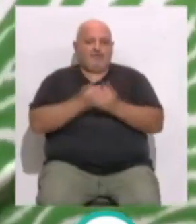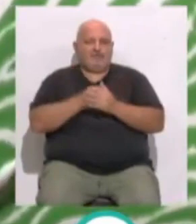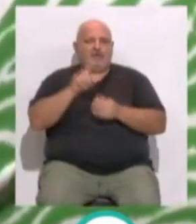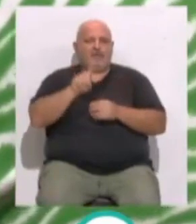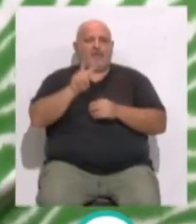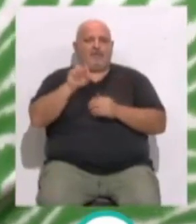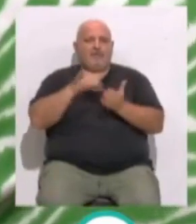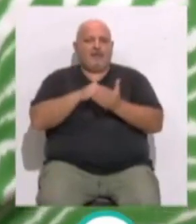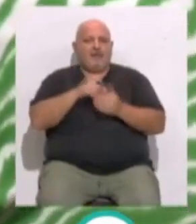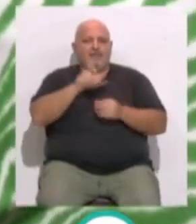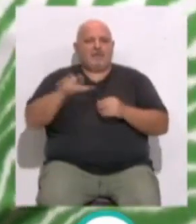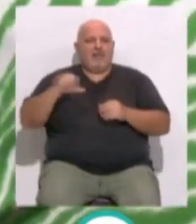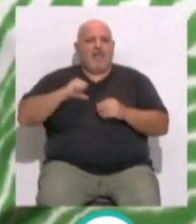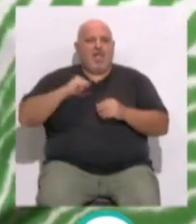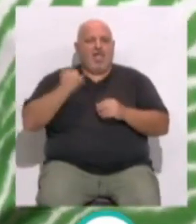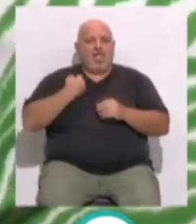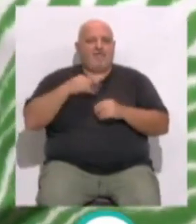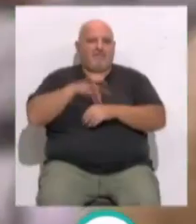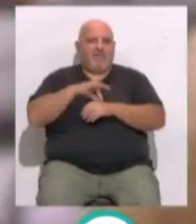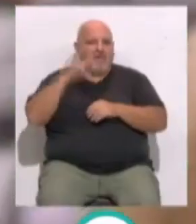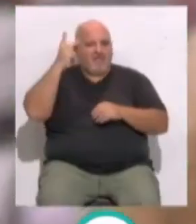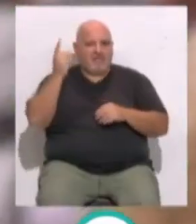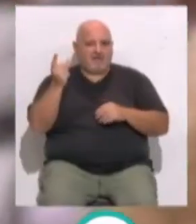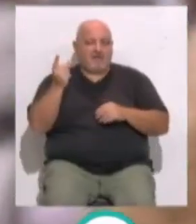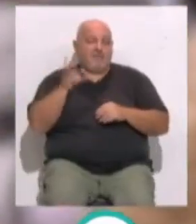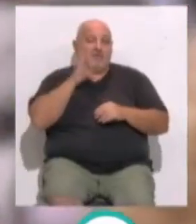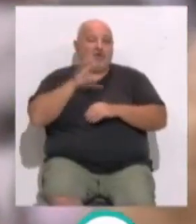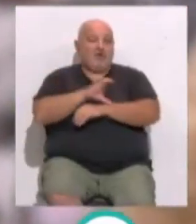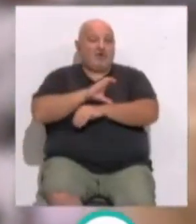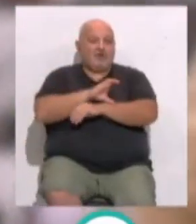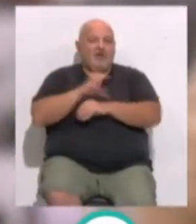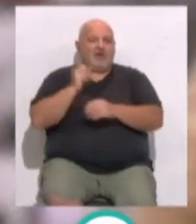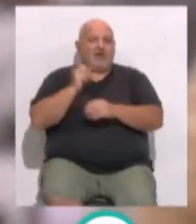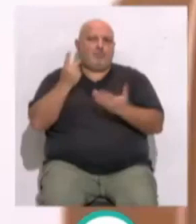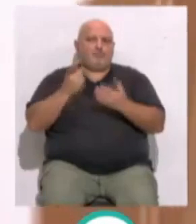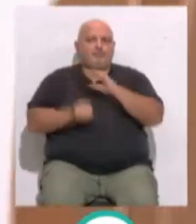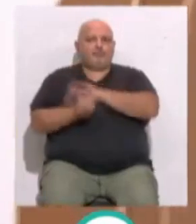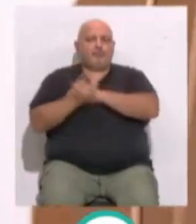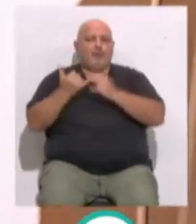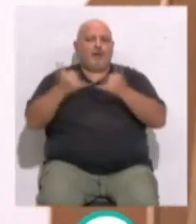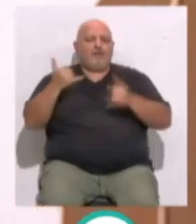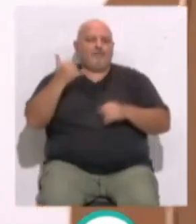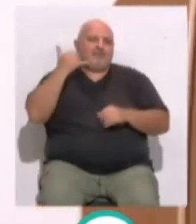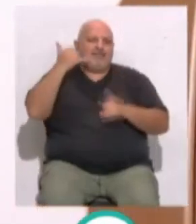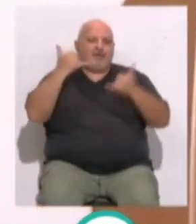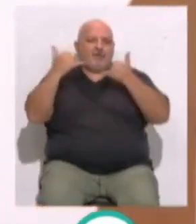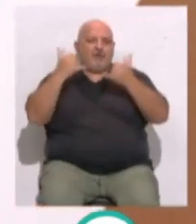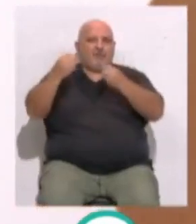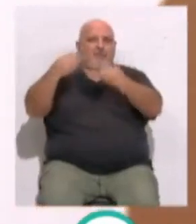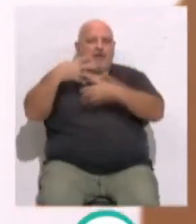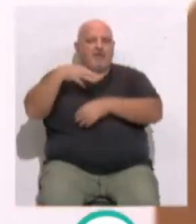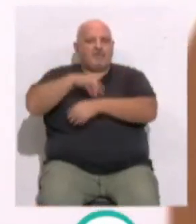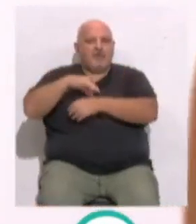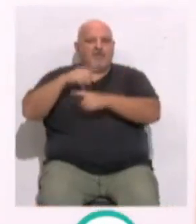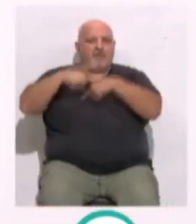120.000 andaluces padecen esta enfermedad. Por ello, la consejería ha puesto en marcha una línea telefónica para informar a enfermos y